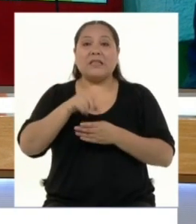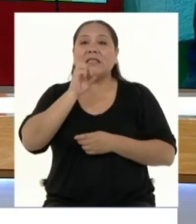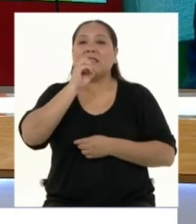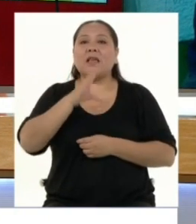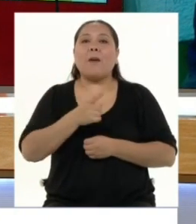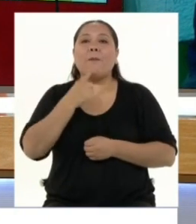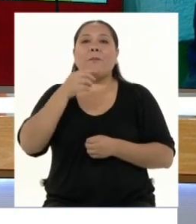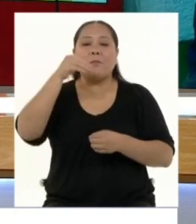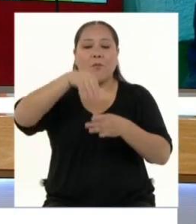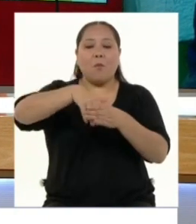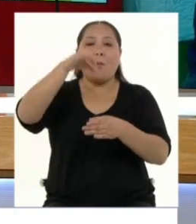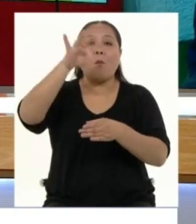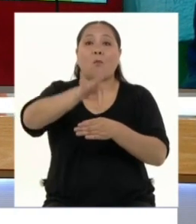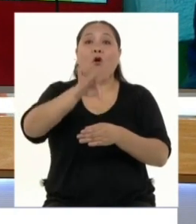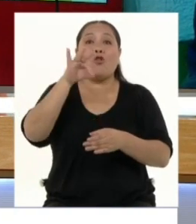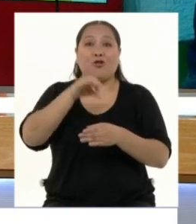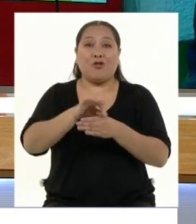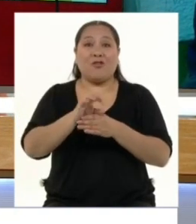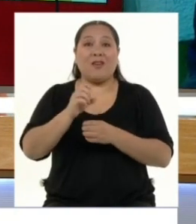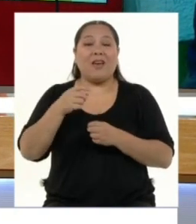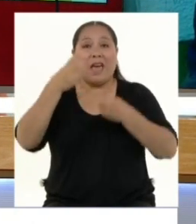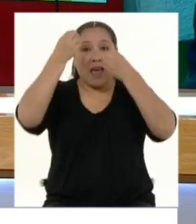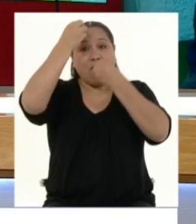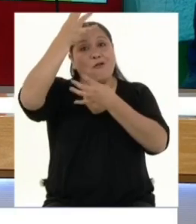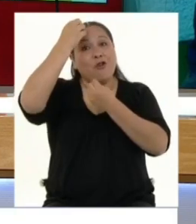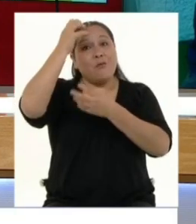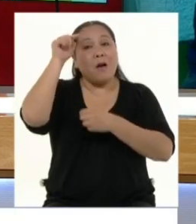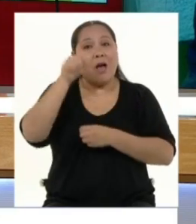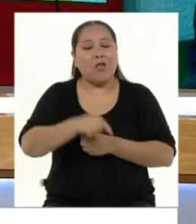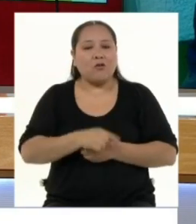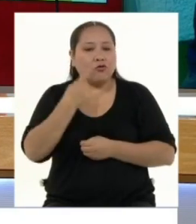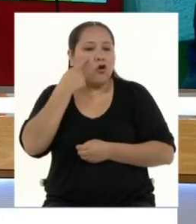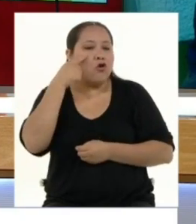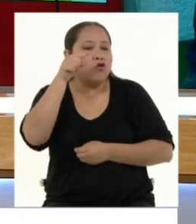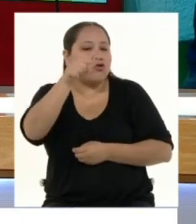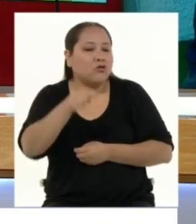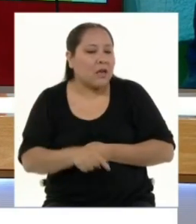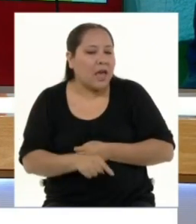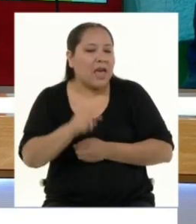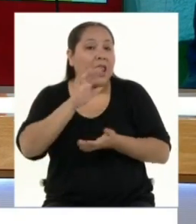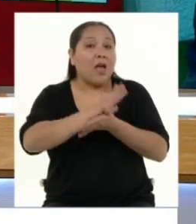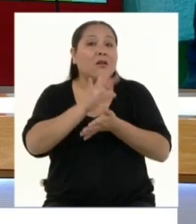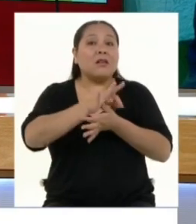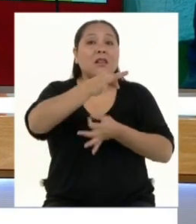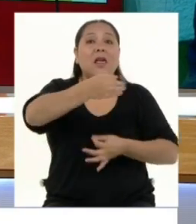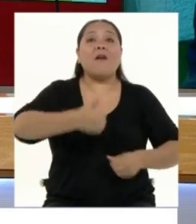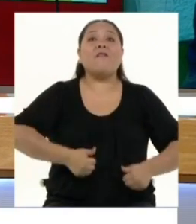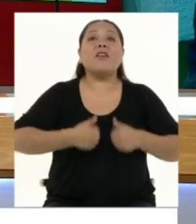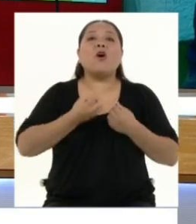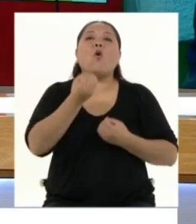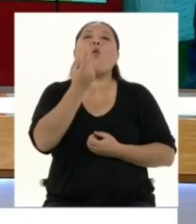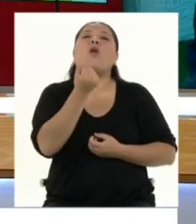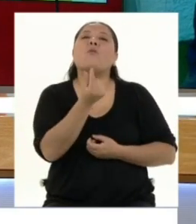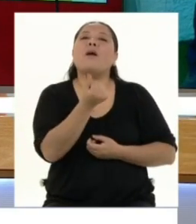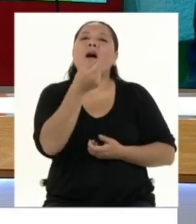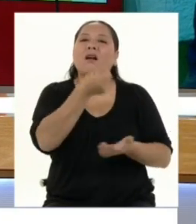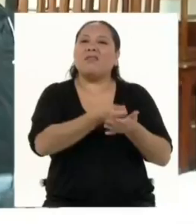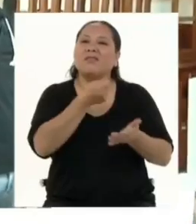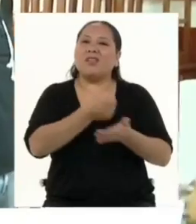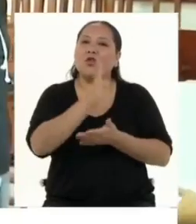Ahí los votantes podrán conocer la hoja de vida de sus candidatos e incluso si tiene sentencias y cuánto gana en sus labores diarias.